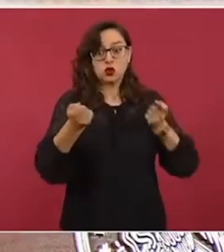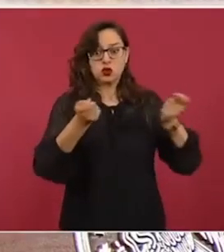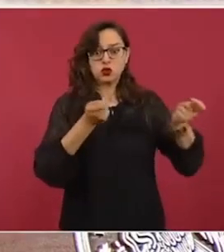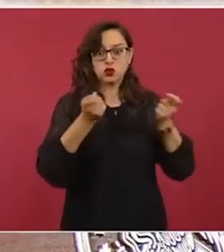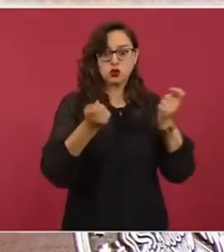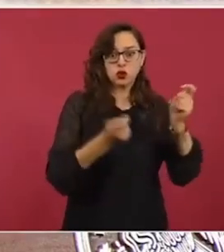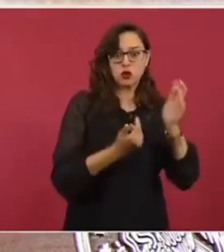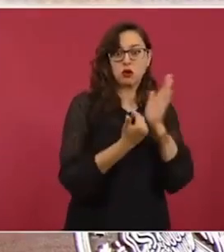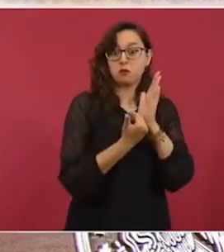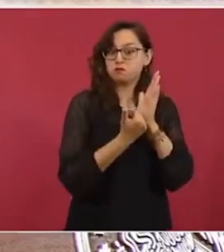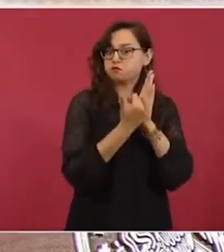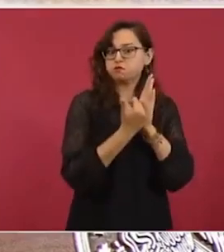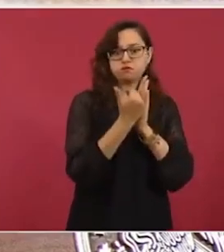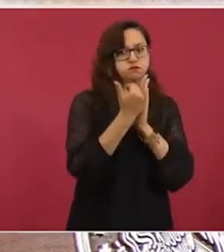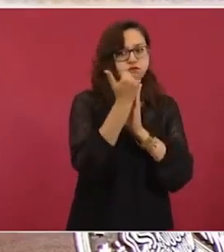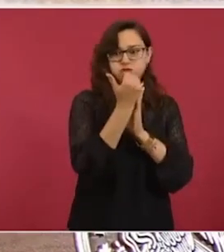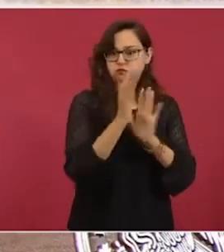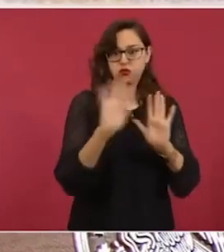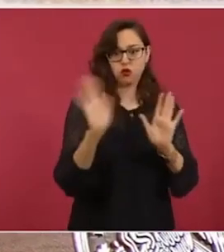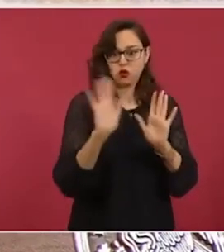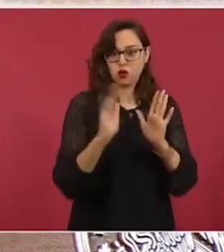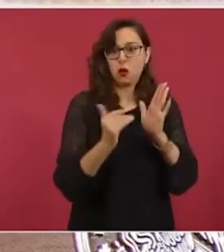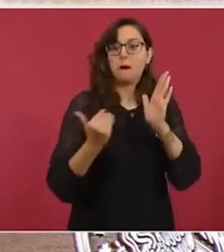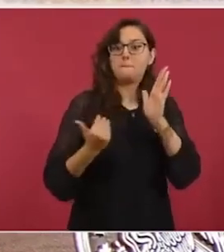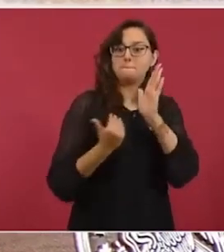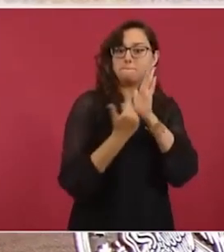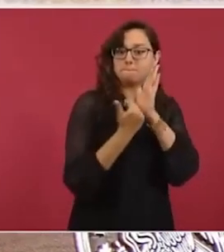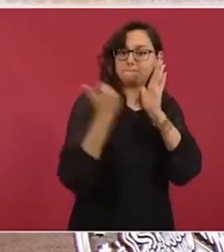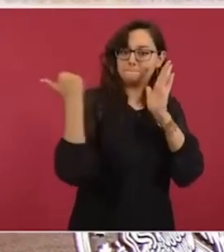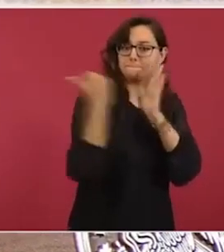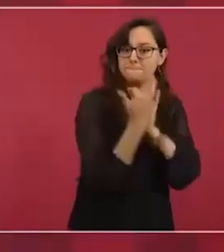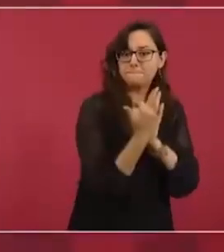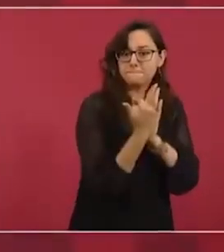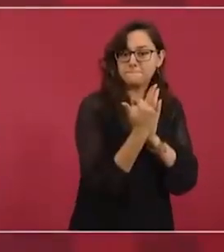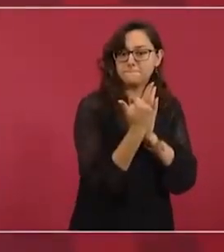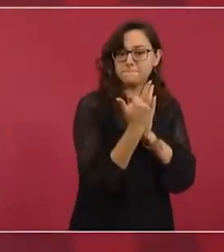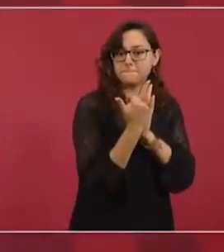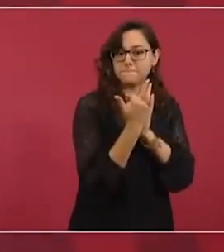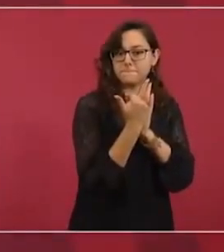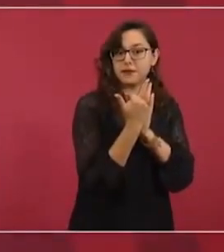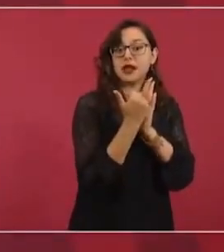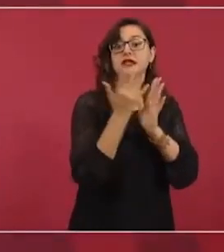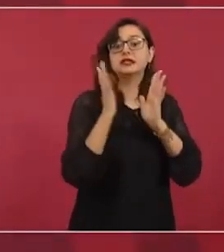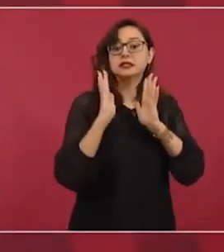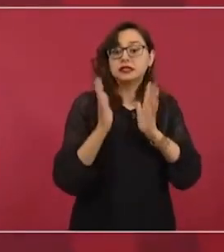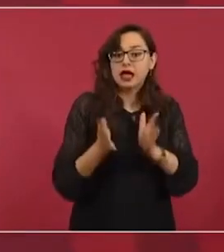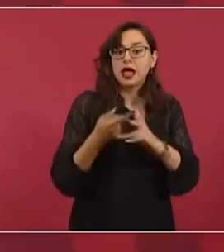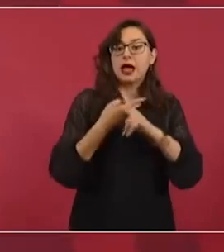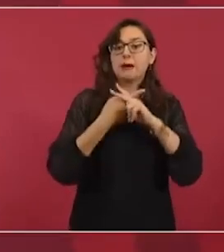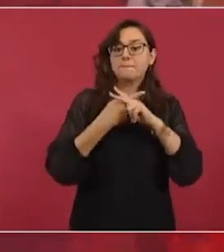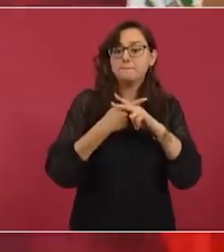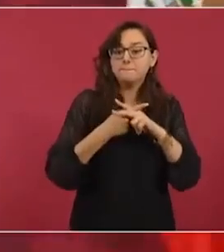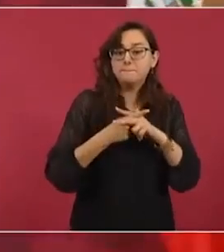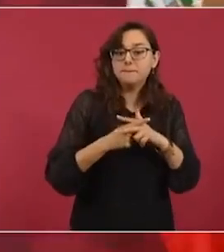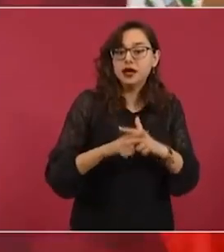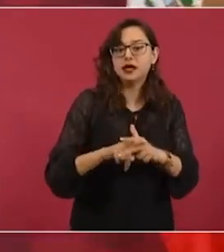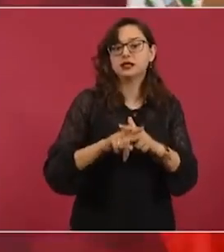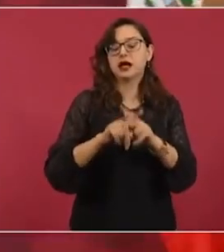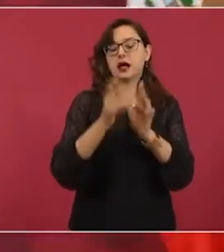todavía incipiente, muy poca, una tendencia a la baja.